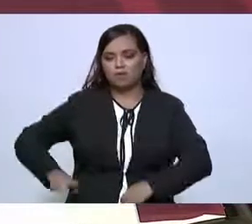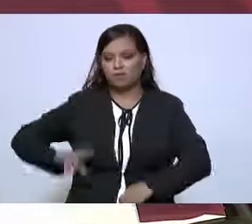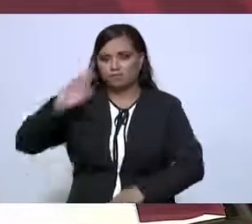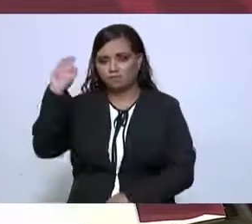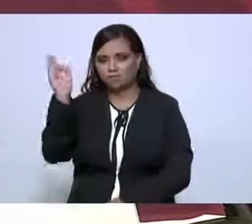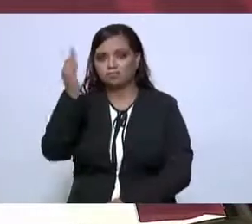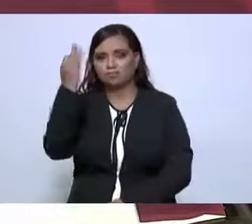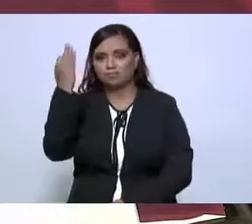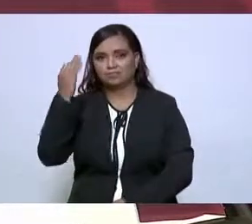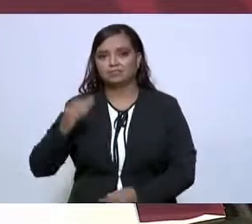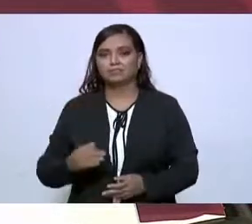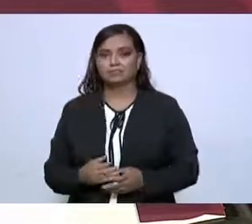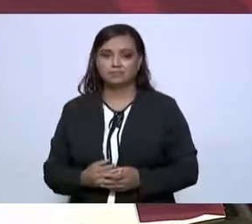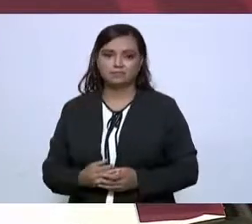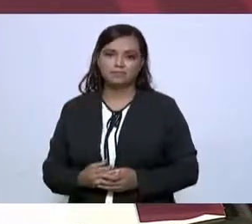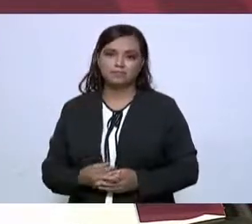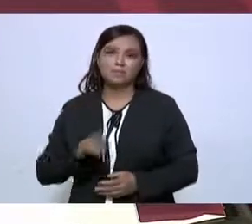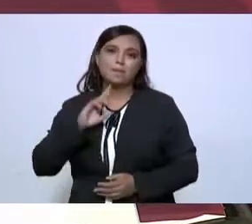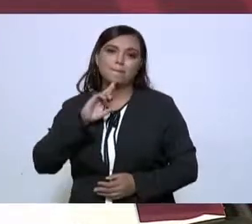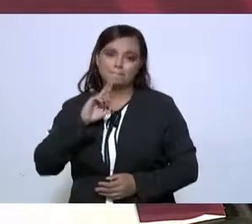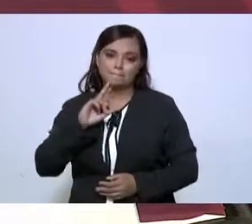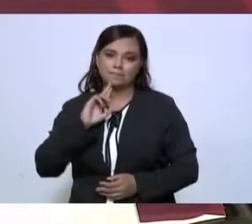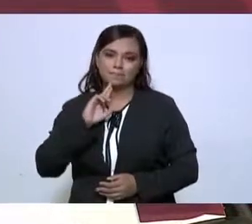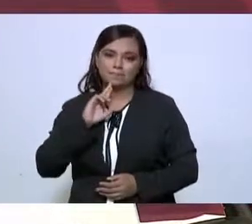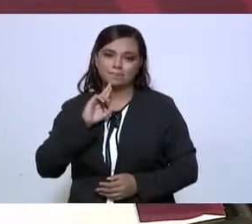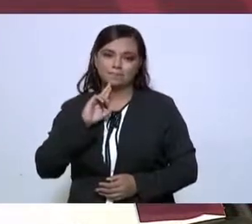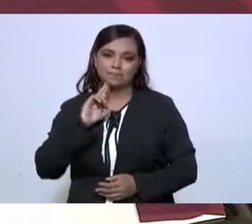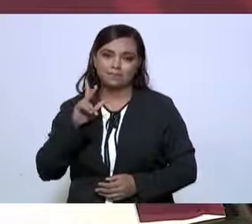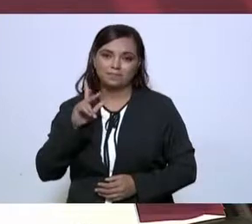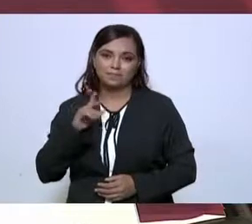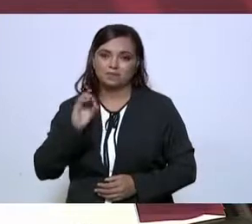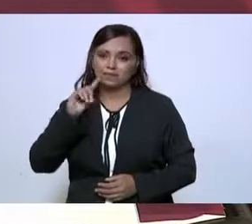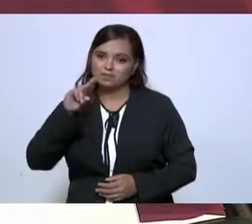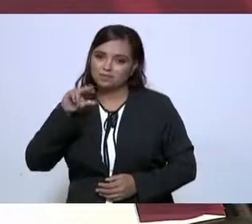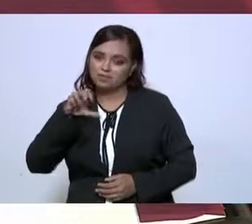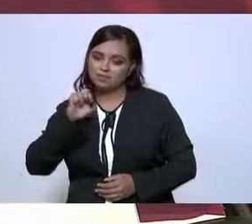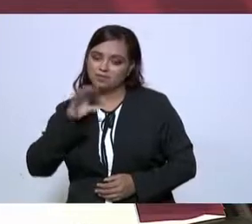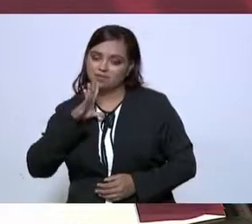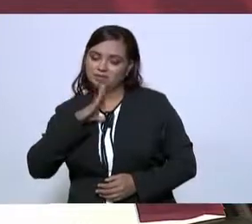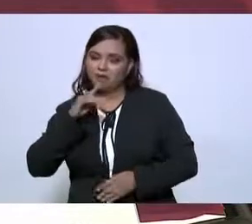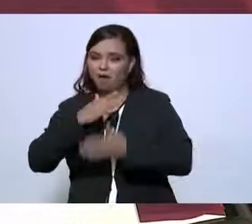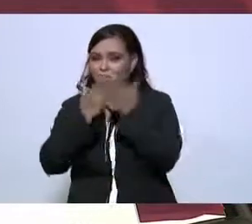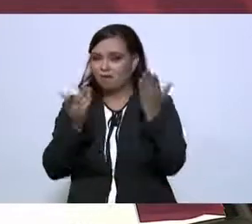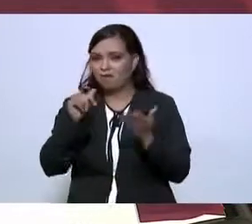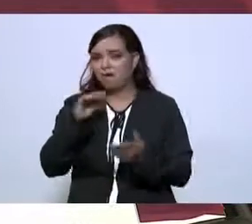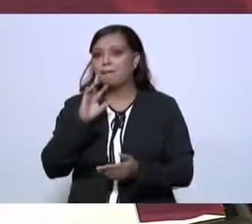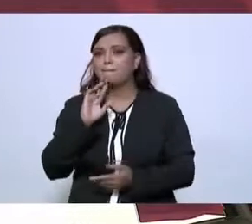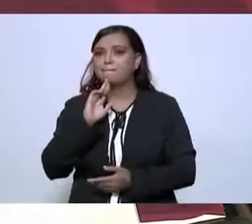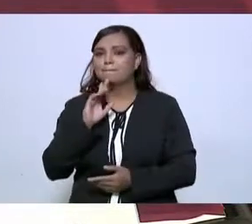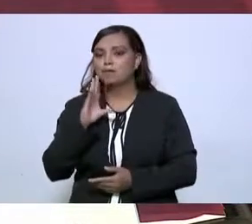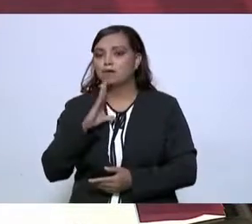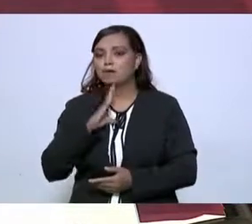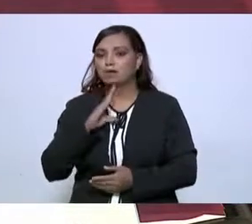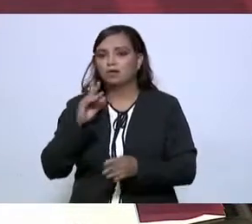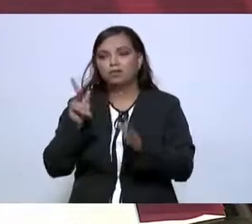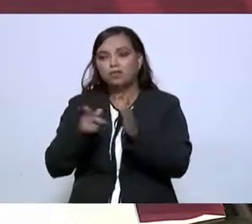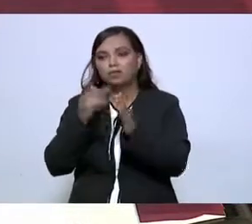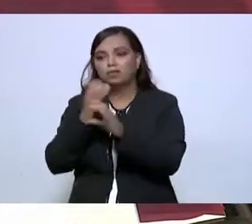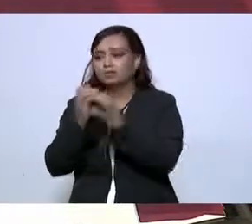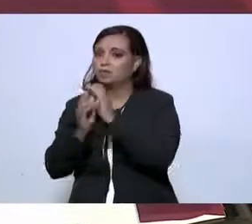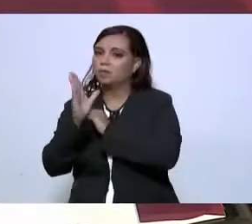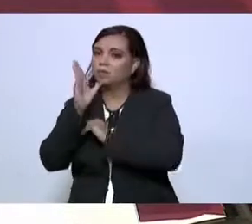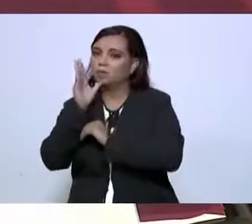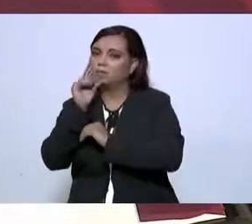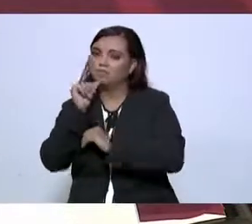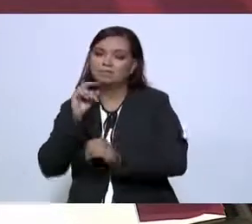Son mejores las condiciones, hay condiciones inmejorables para